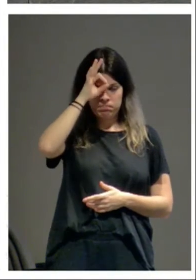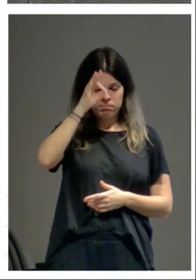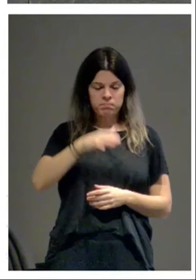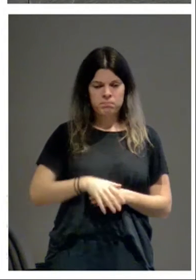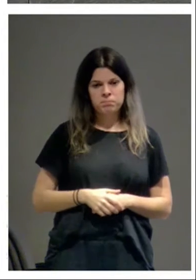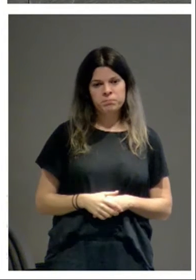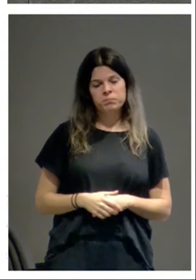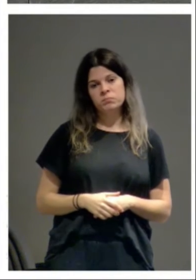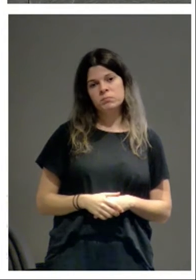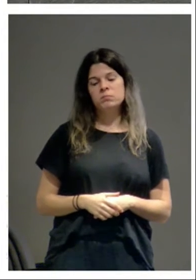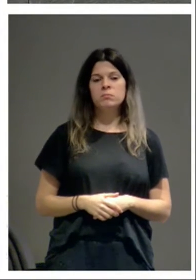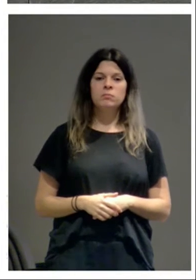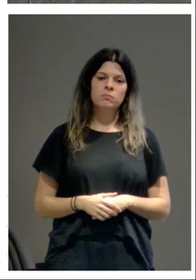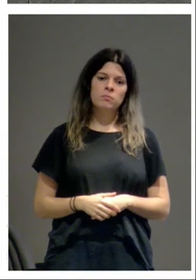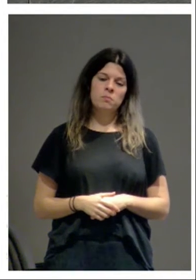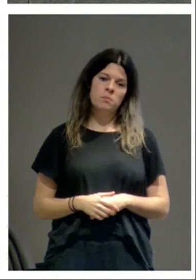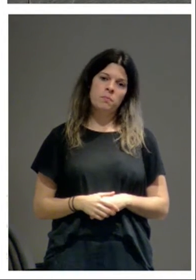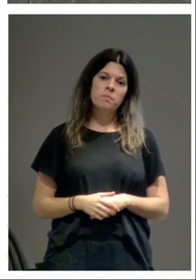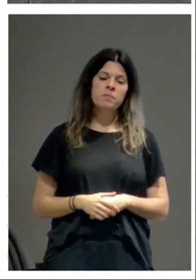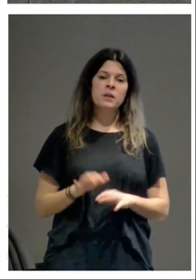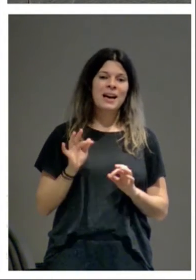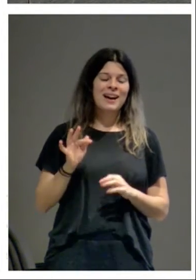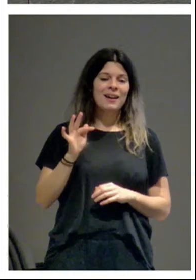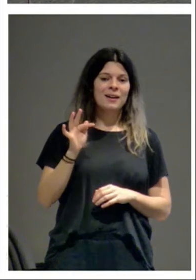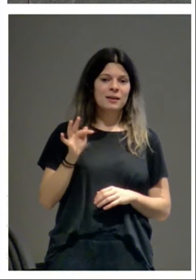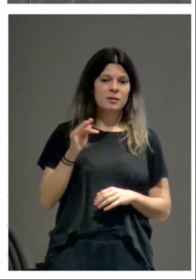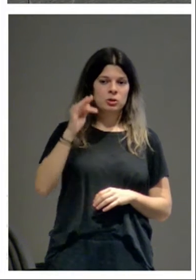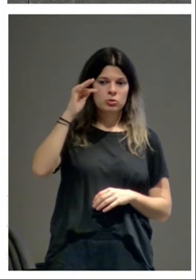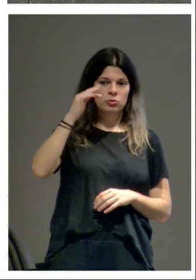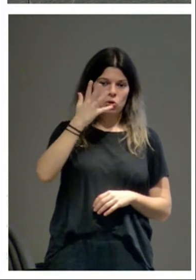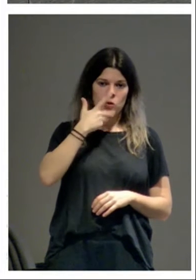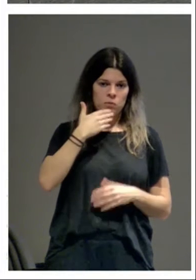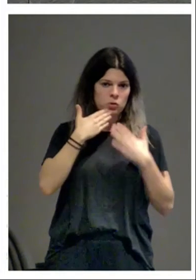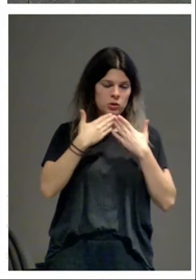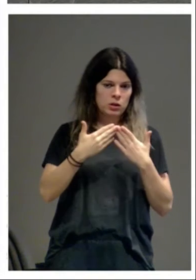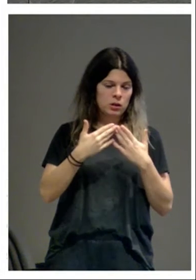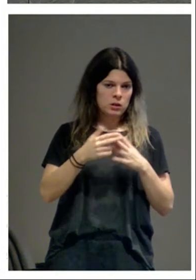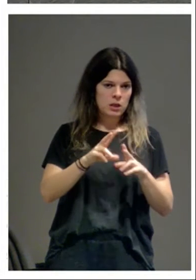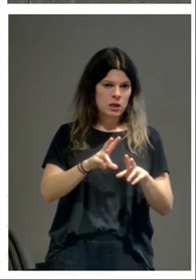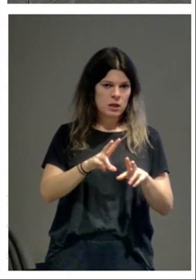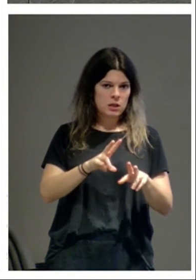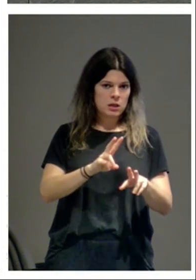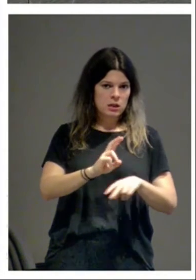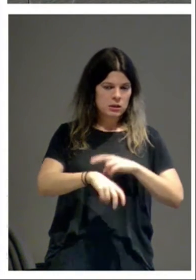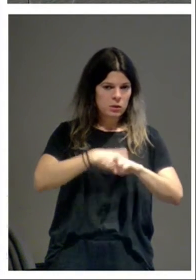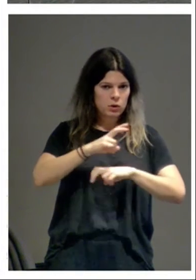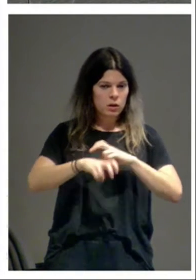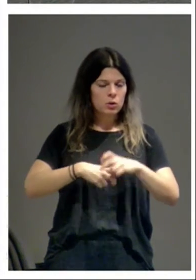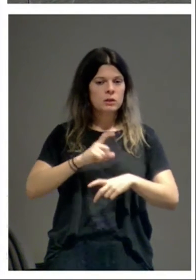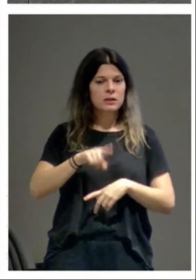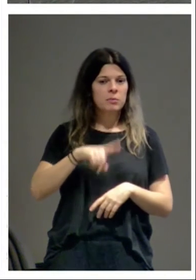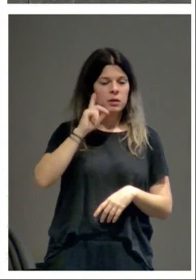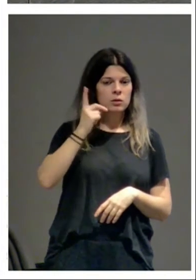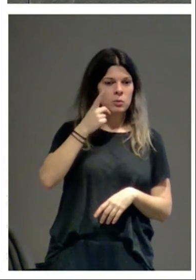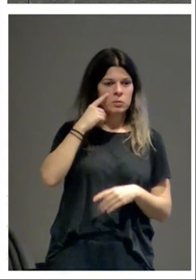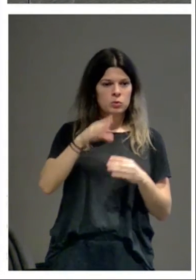de estos conocimientos a través de restauraciones, también se ha habido descubrimientos de